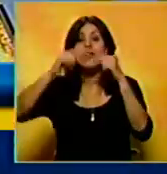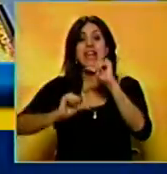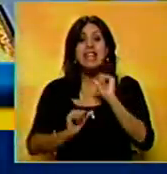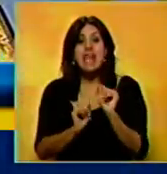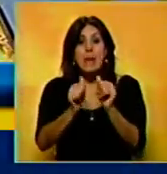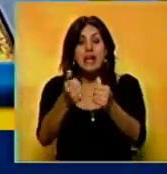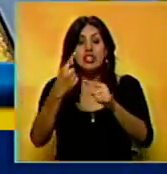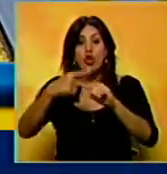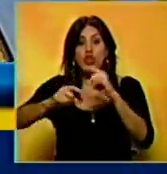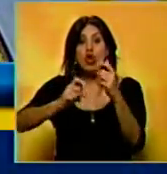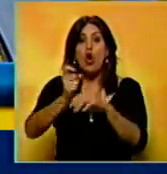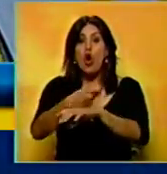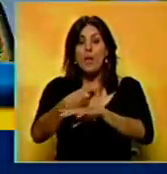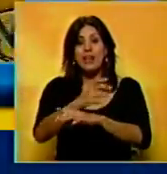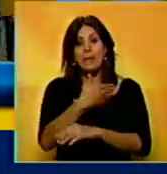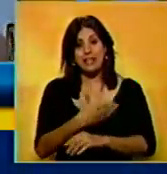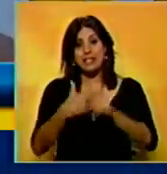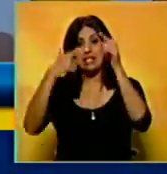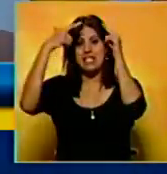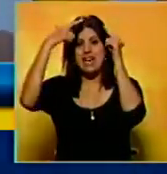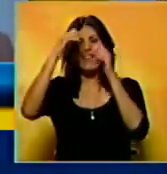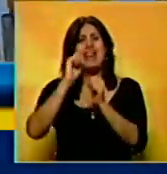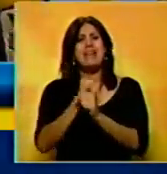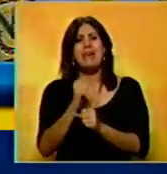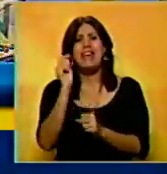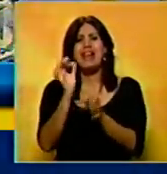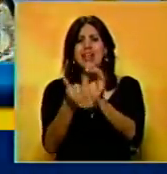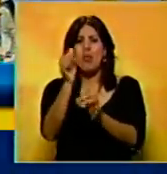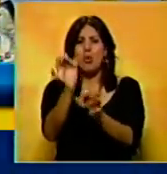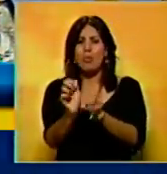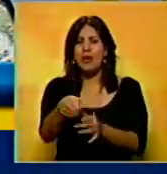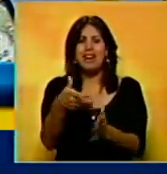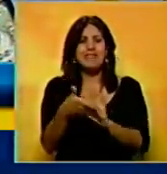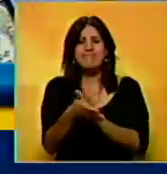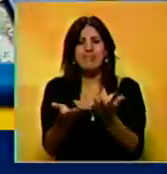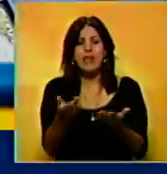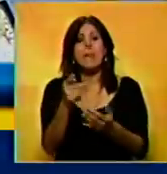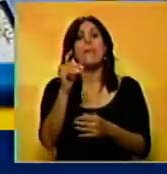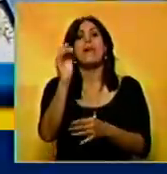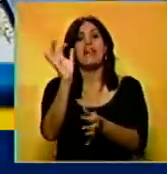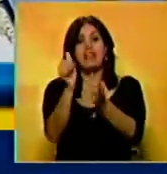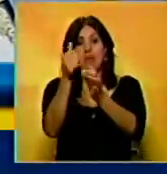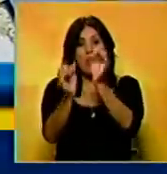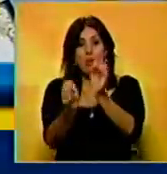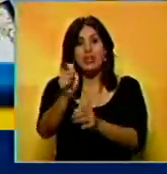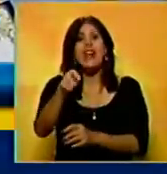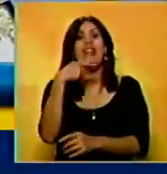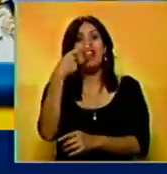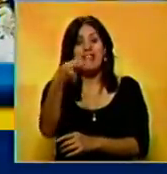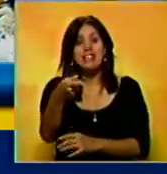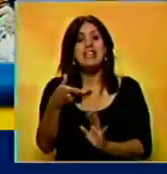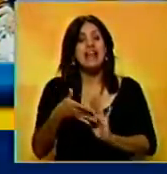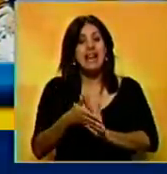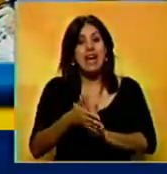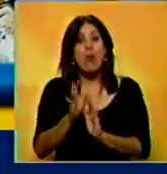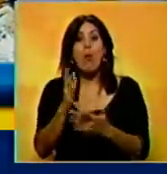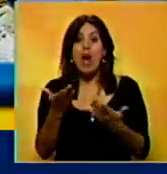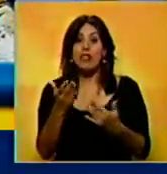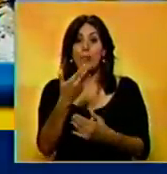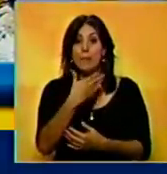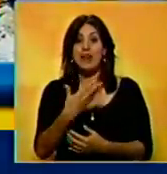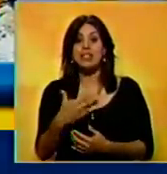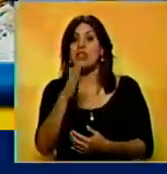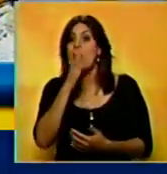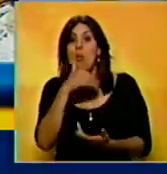comienza otro gobierno del presidente Chávez. ¿Y qué esperan del TSJ? Bueno, que el TSJ diga lo que debería decir, que cuando el presidente